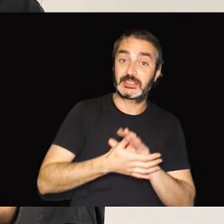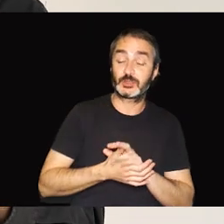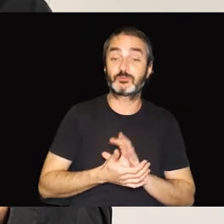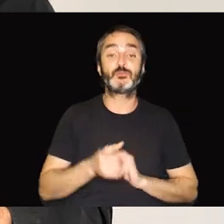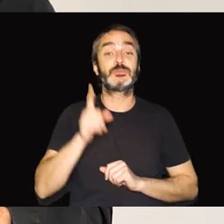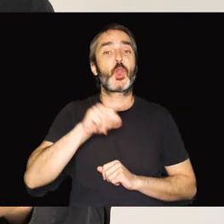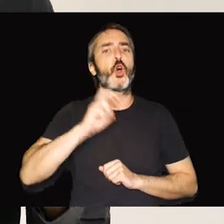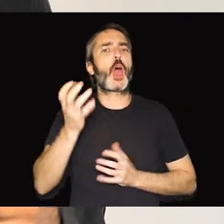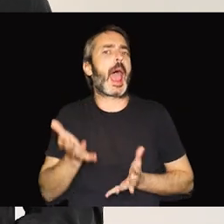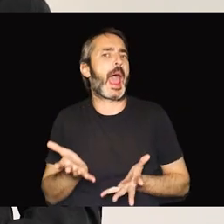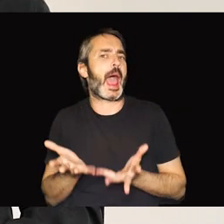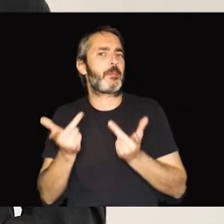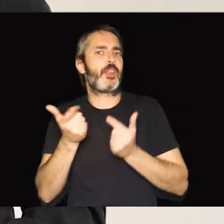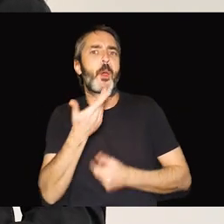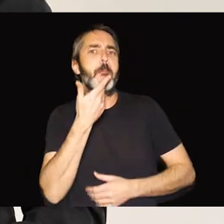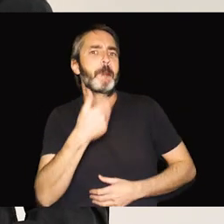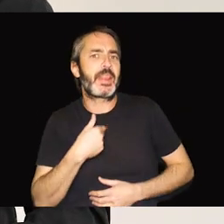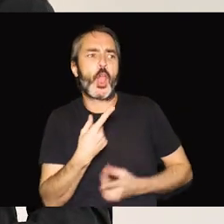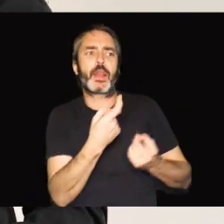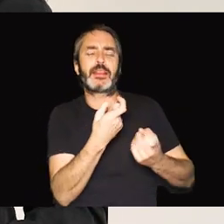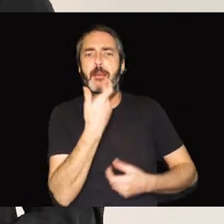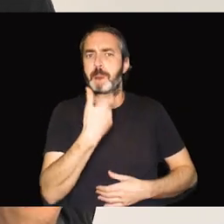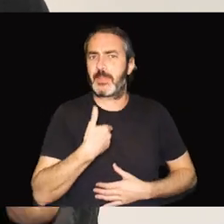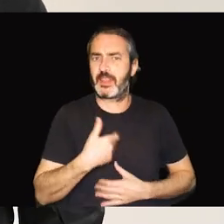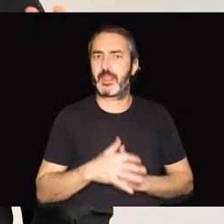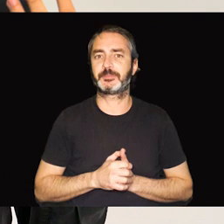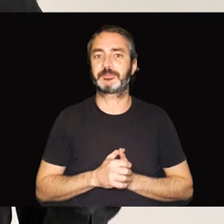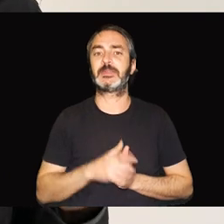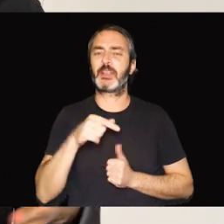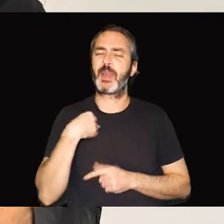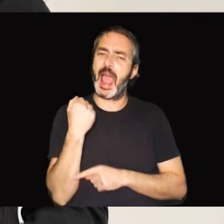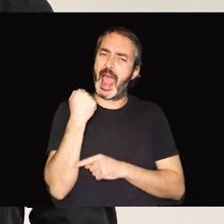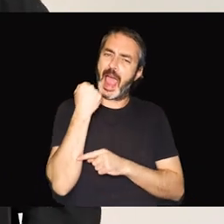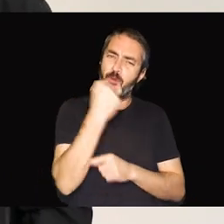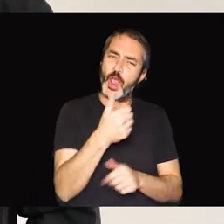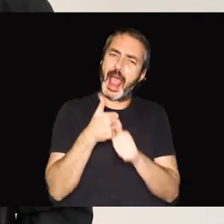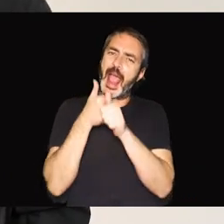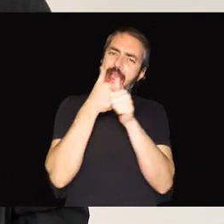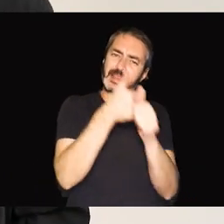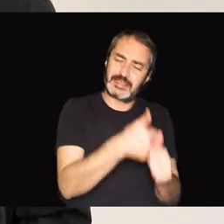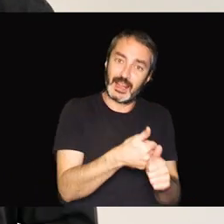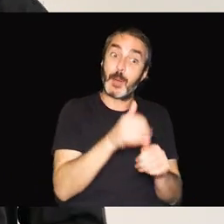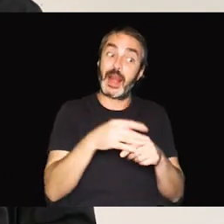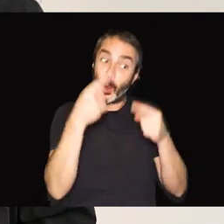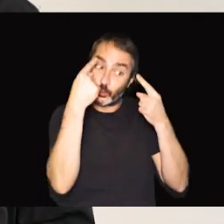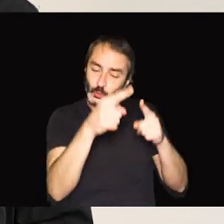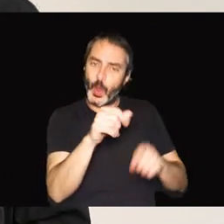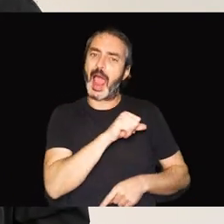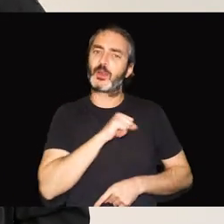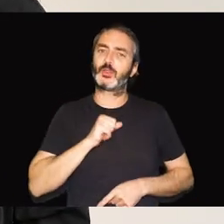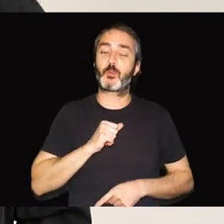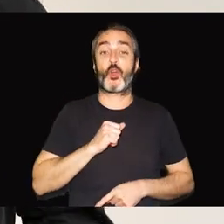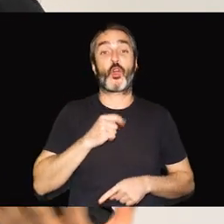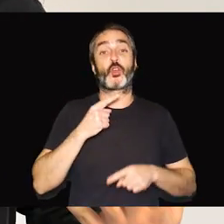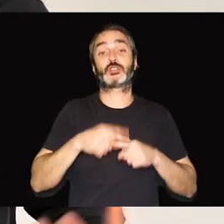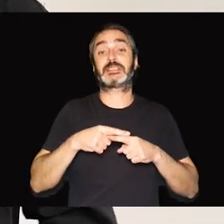también de otras habilidades que la persona desee o pueda necesitar. La asistencia para la realización autónoma de tareas del